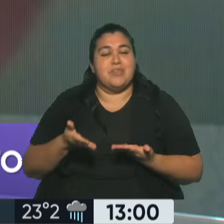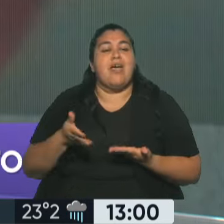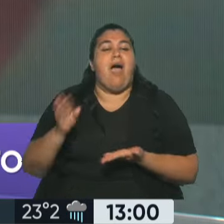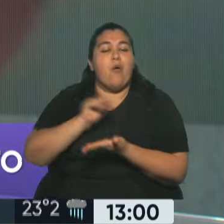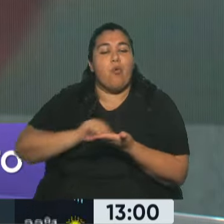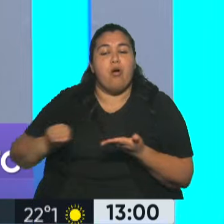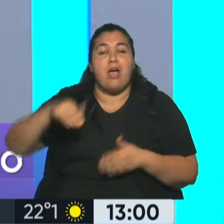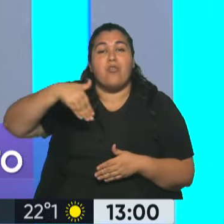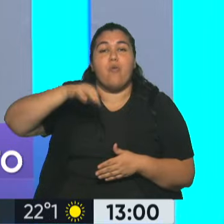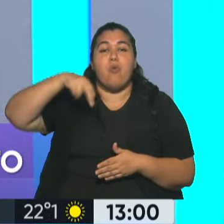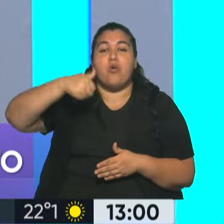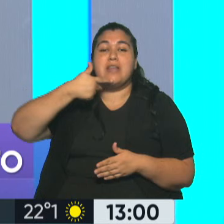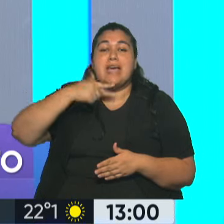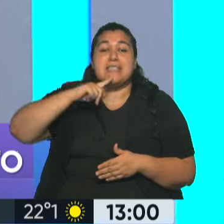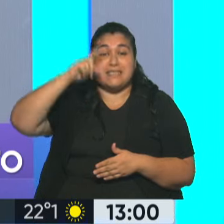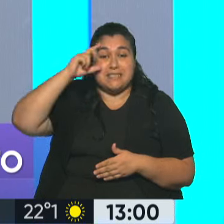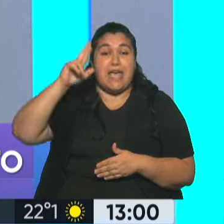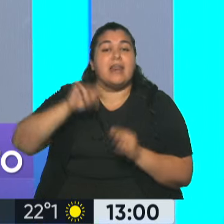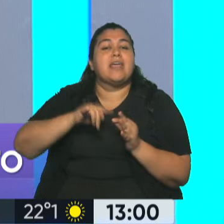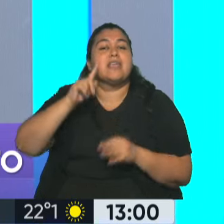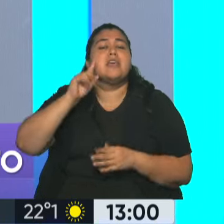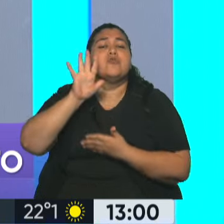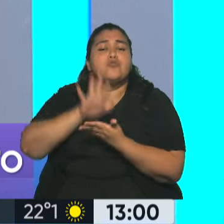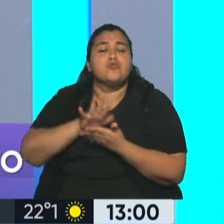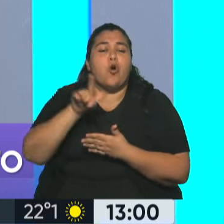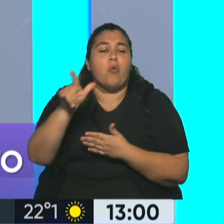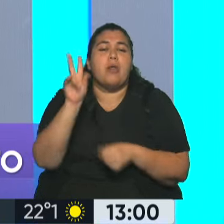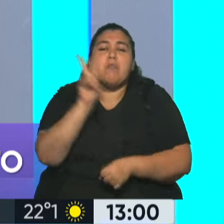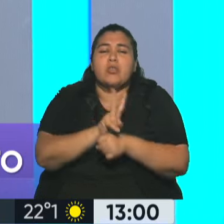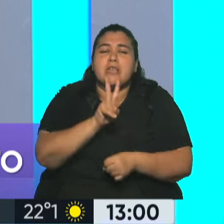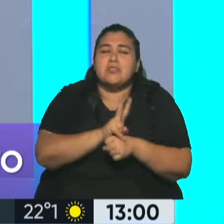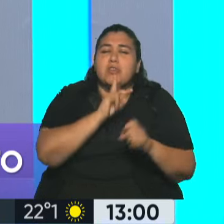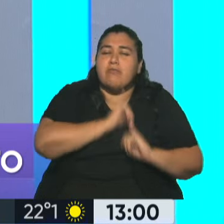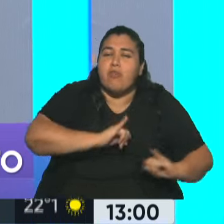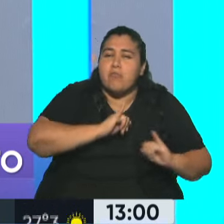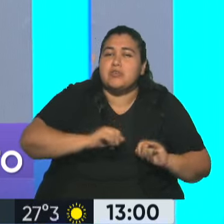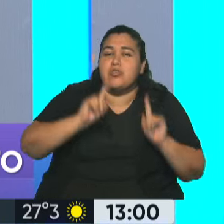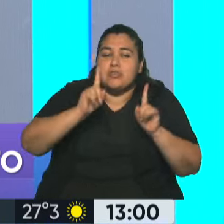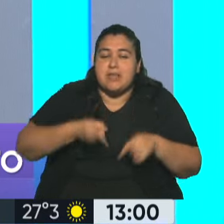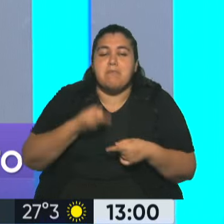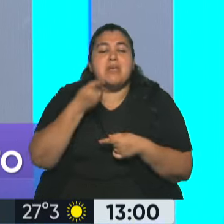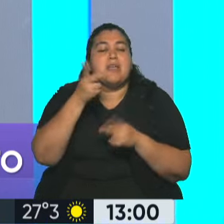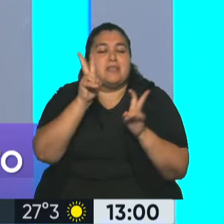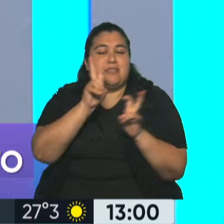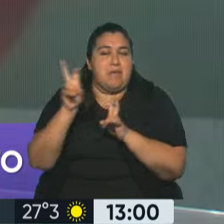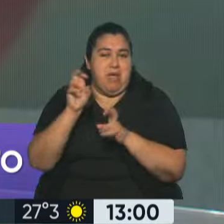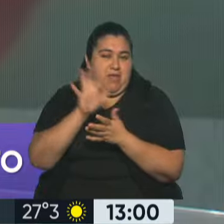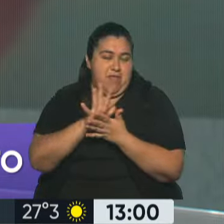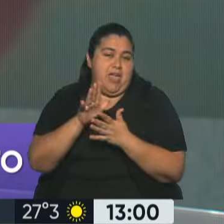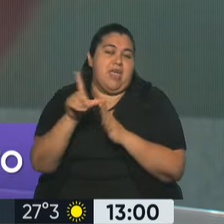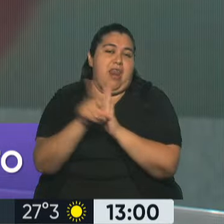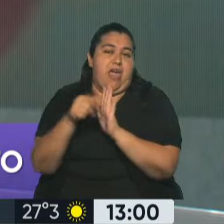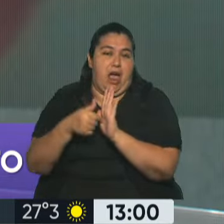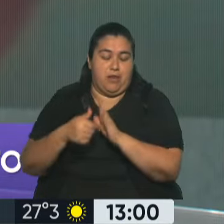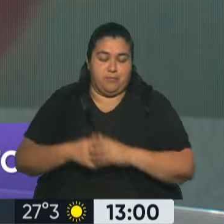Daniel Monasterchi, abogado especialista en ciberseguridad y protección de datos. Doctor, bienvenido. ¿Cómo le va? ¿Qué tal, Pablo? gusto. Bueno, cambia todo a partir de